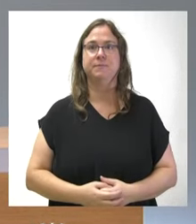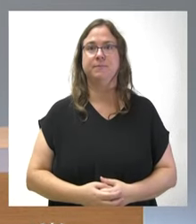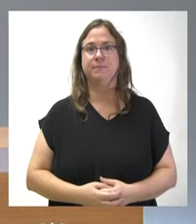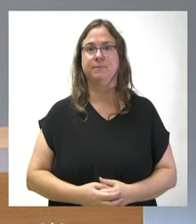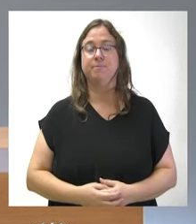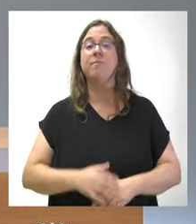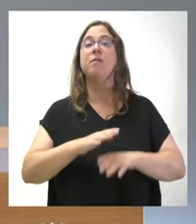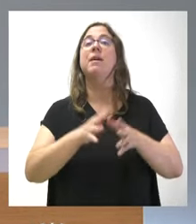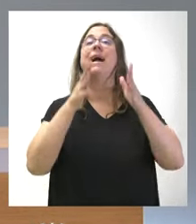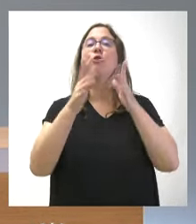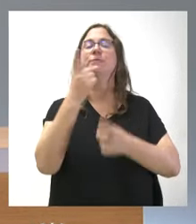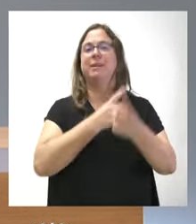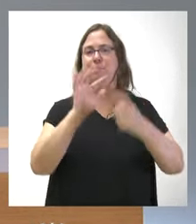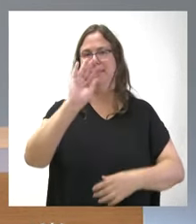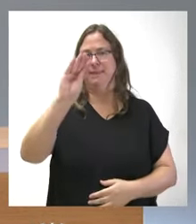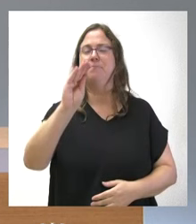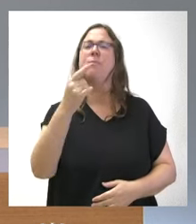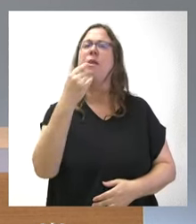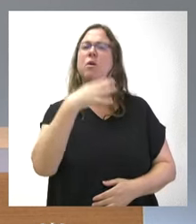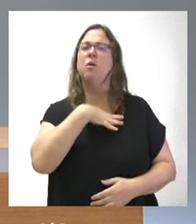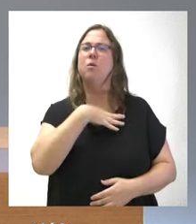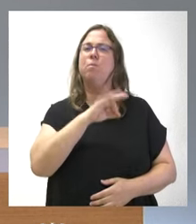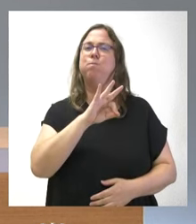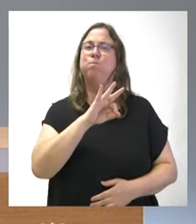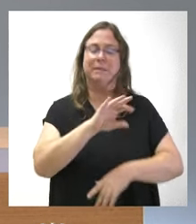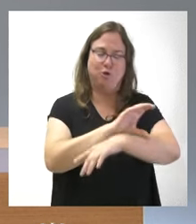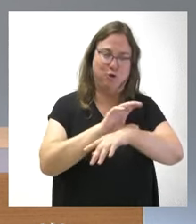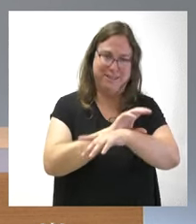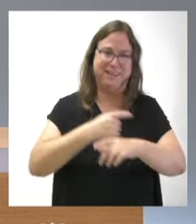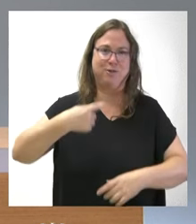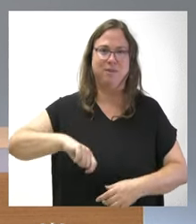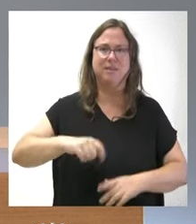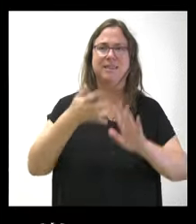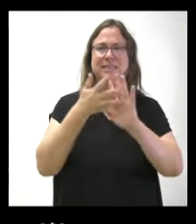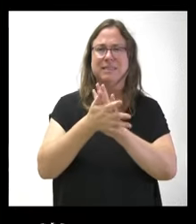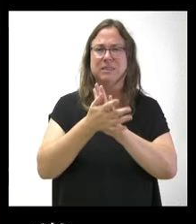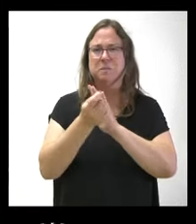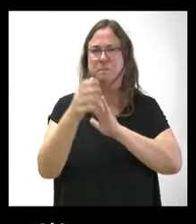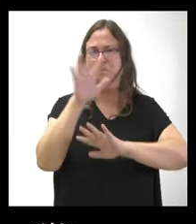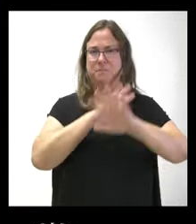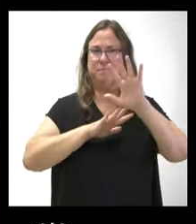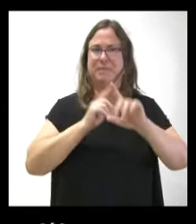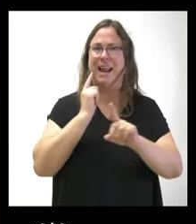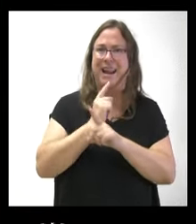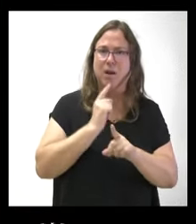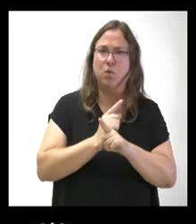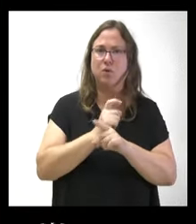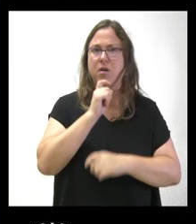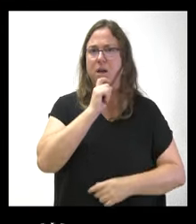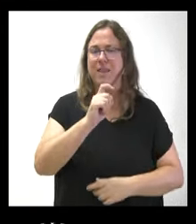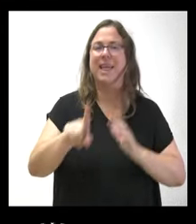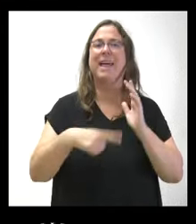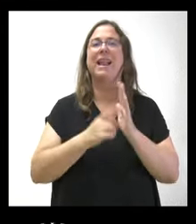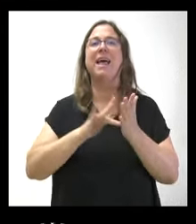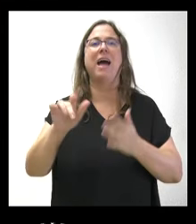Para el consejero de la Presidencia, no sé si nos puede ayudar a desentrañar, como hay múltiples recursos anunciados sobre la ley de